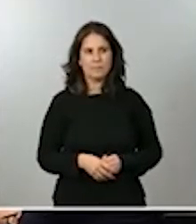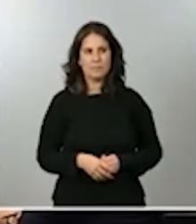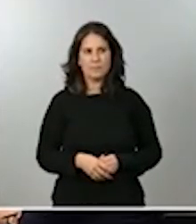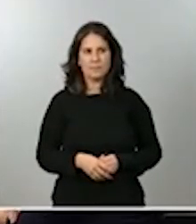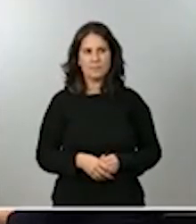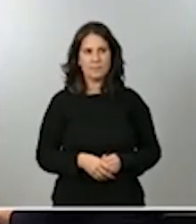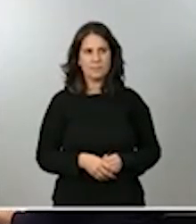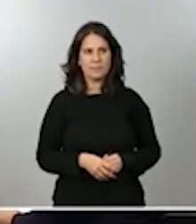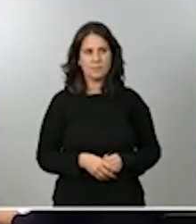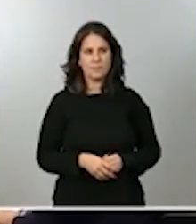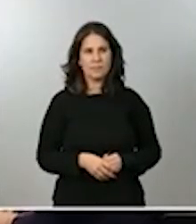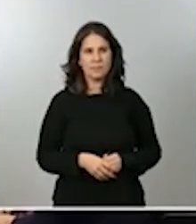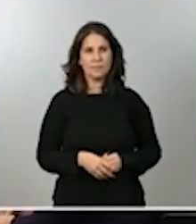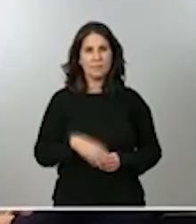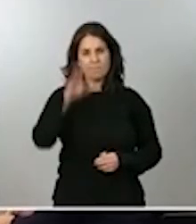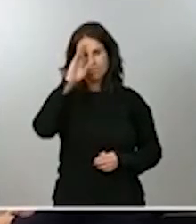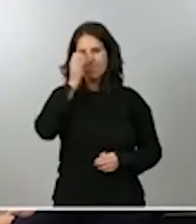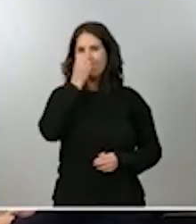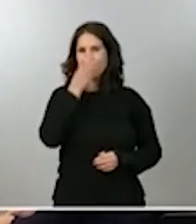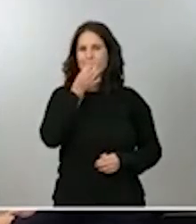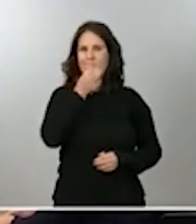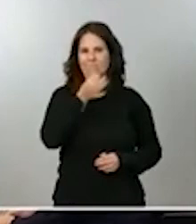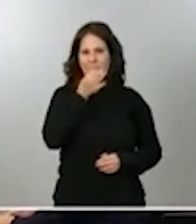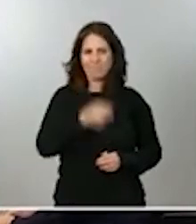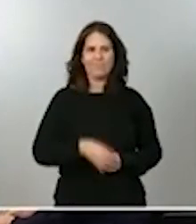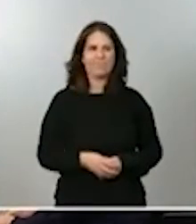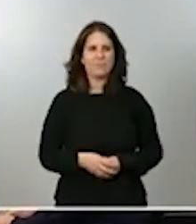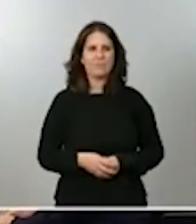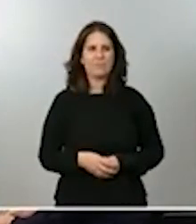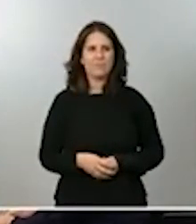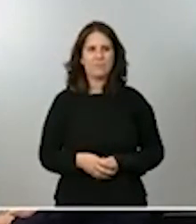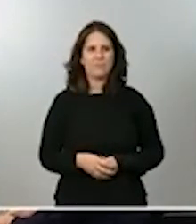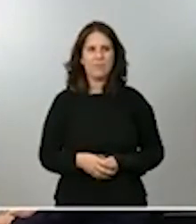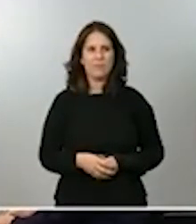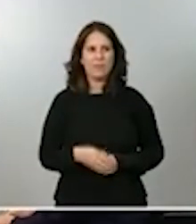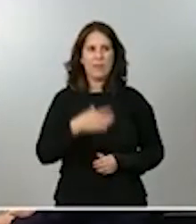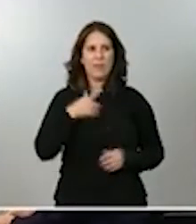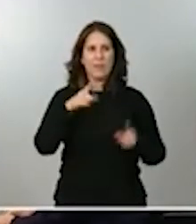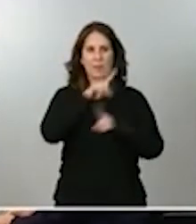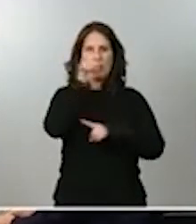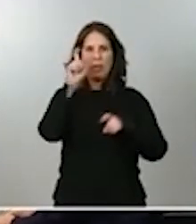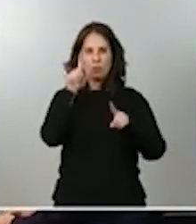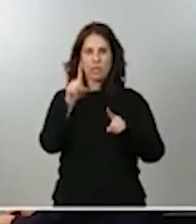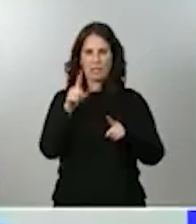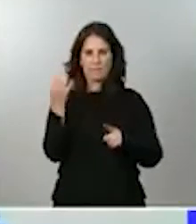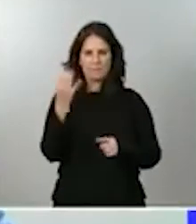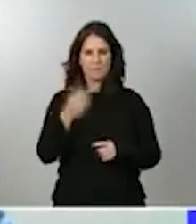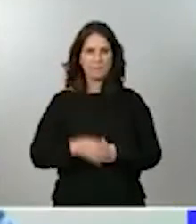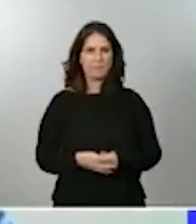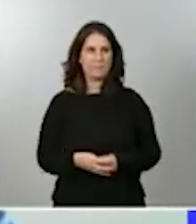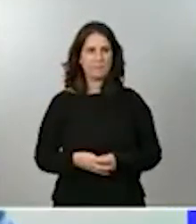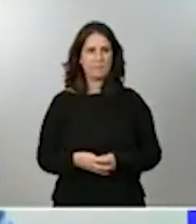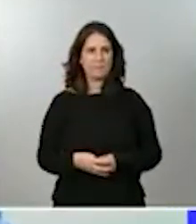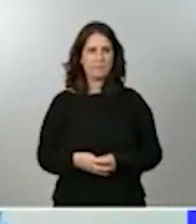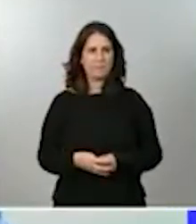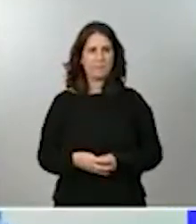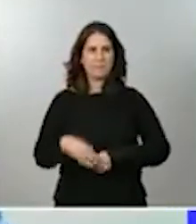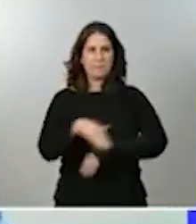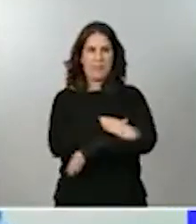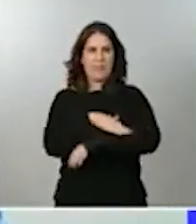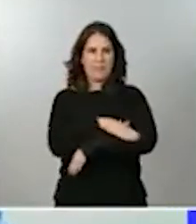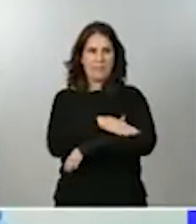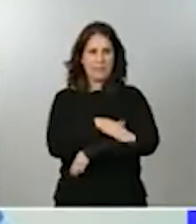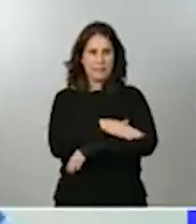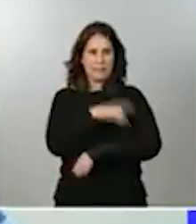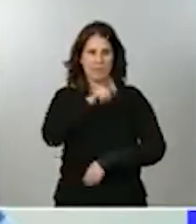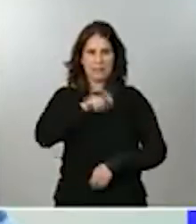Hola, ¿qué tal? Muy buenas tardes. Quería preguntarles lo siguiente a las ministras. primer lugar, respecto